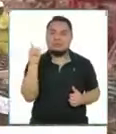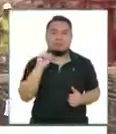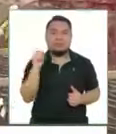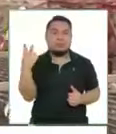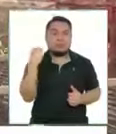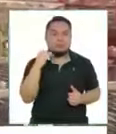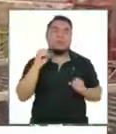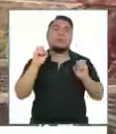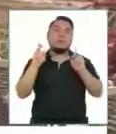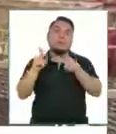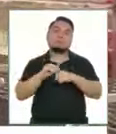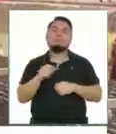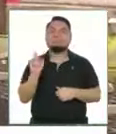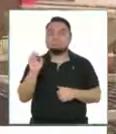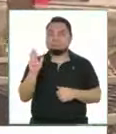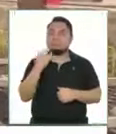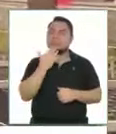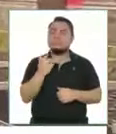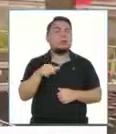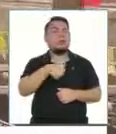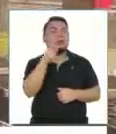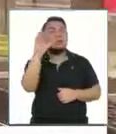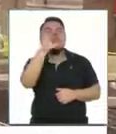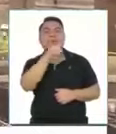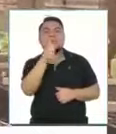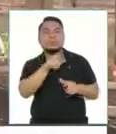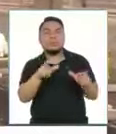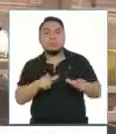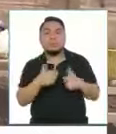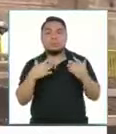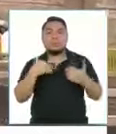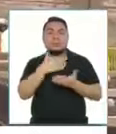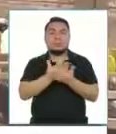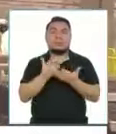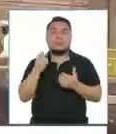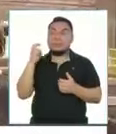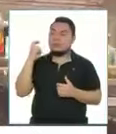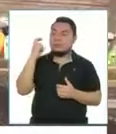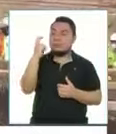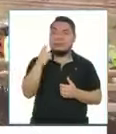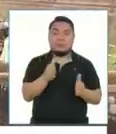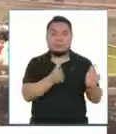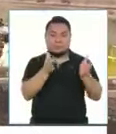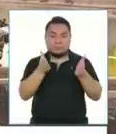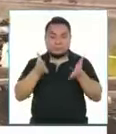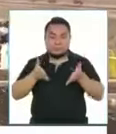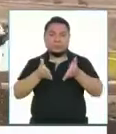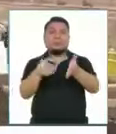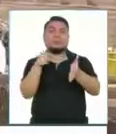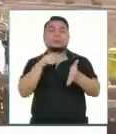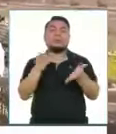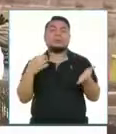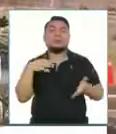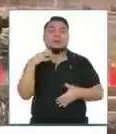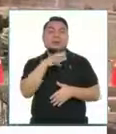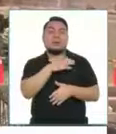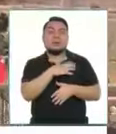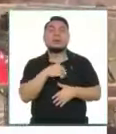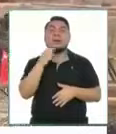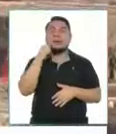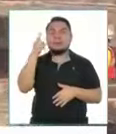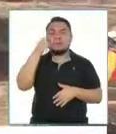por lo tanto vamos a estudiar otra alternativa y posiblemente, como ya tenemos parte de la línea 4 al lado industrial del Callao,